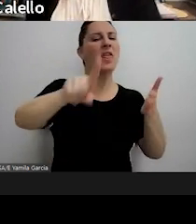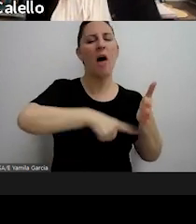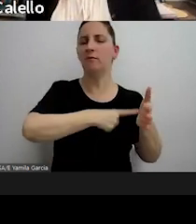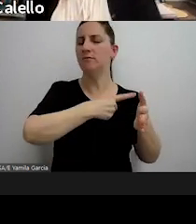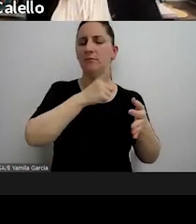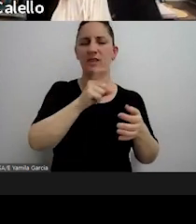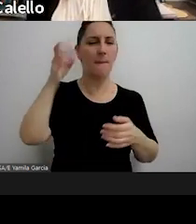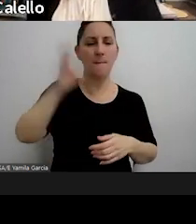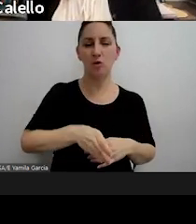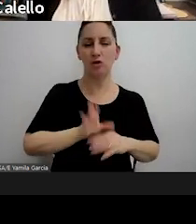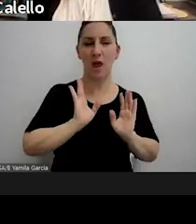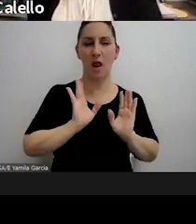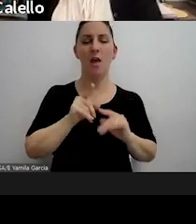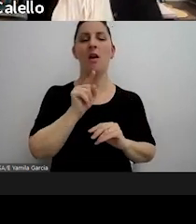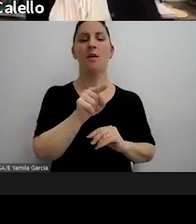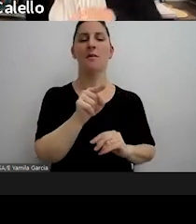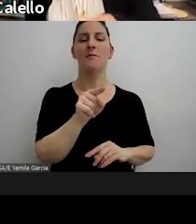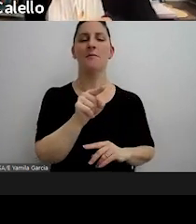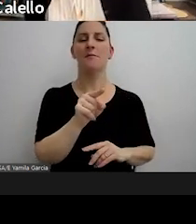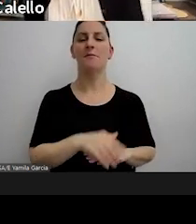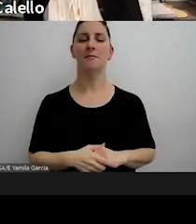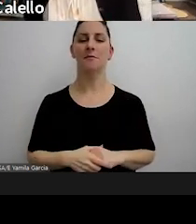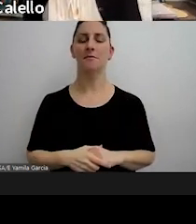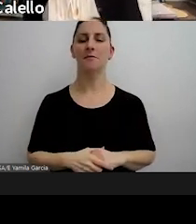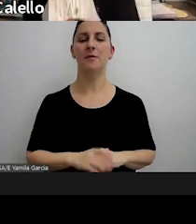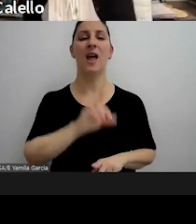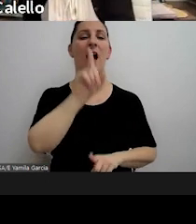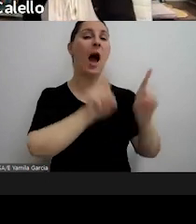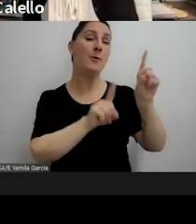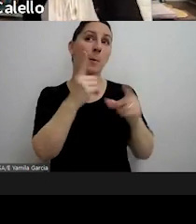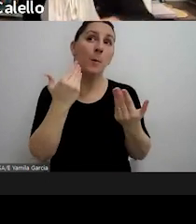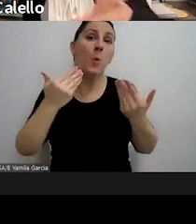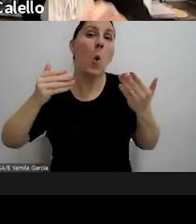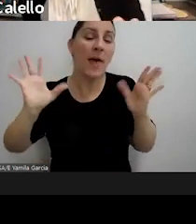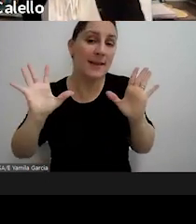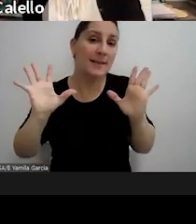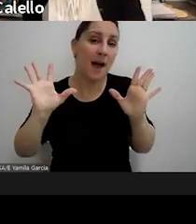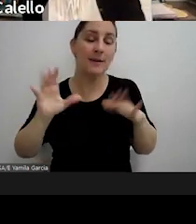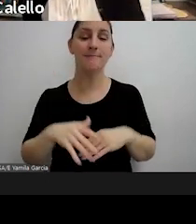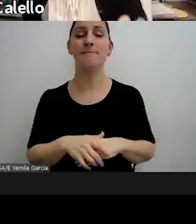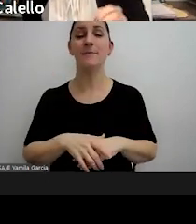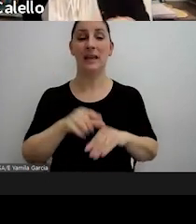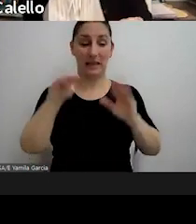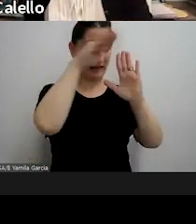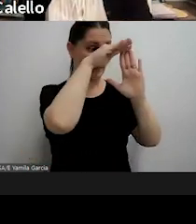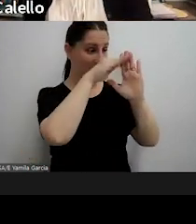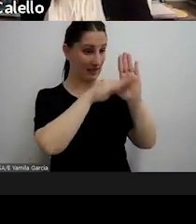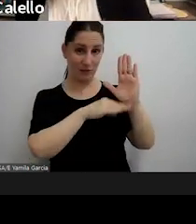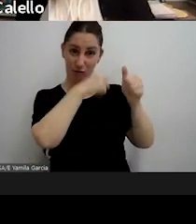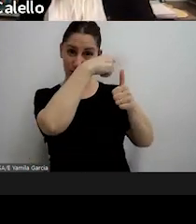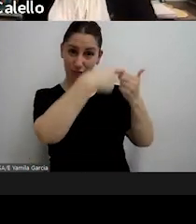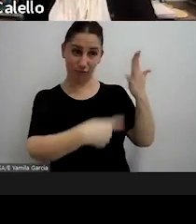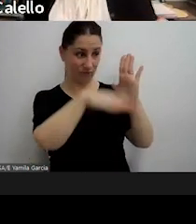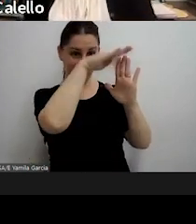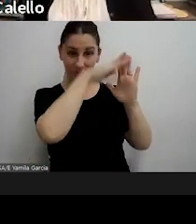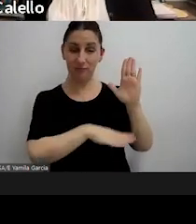o insanable e insanable aquellos supuestos en que a estos requisitos como les